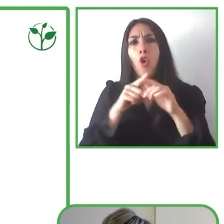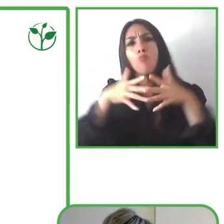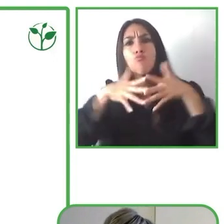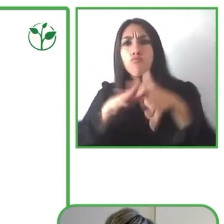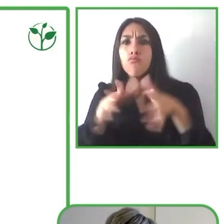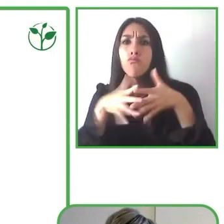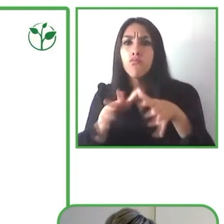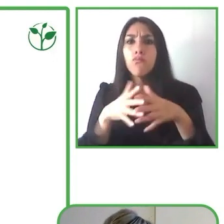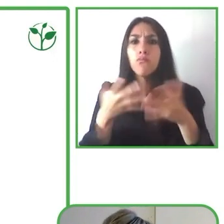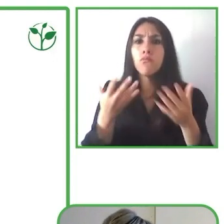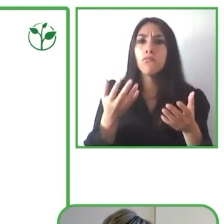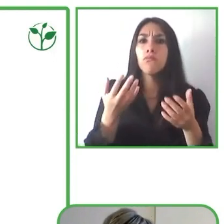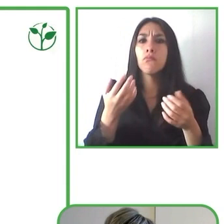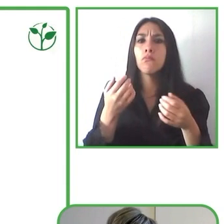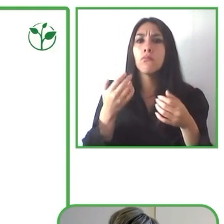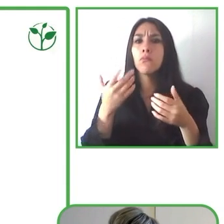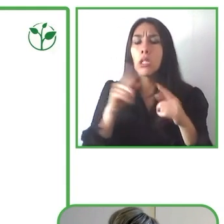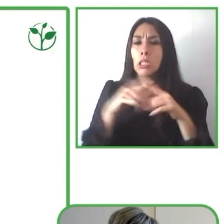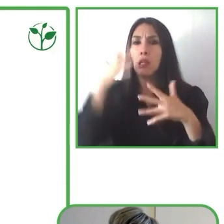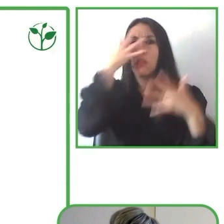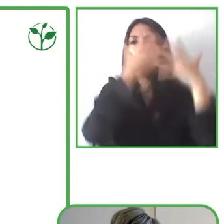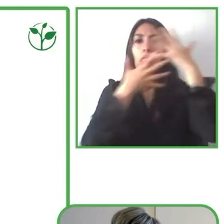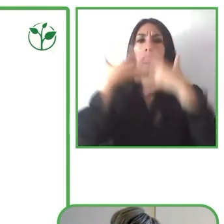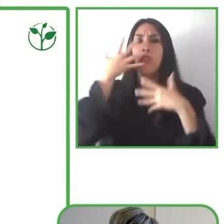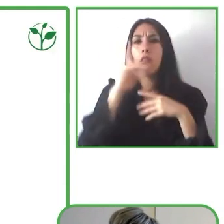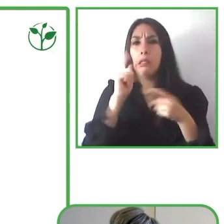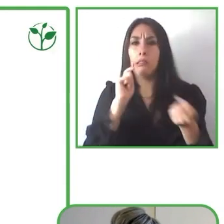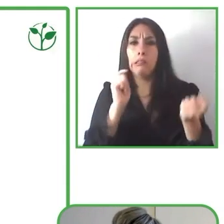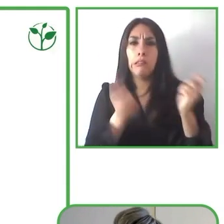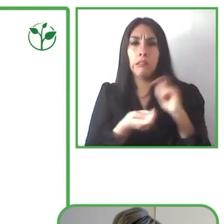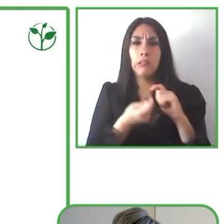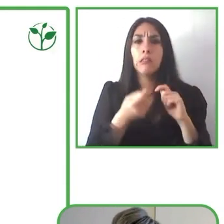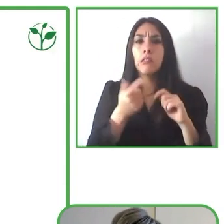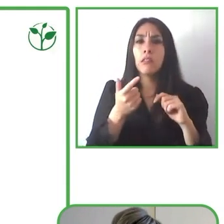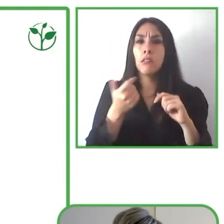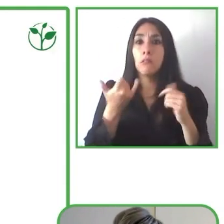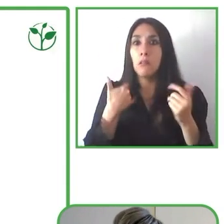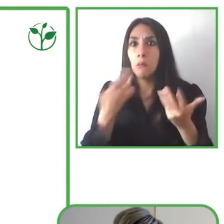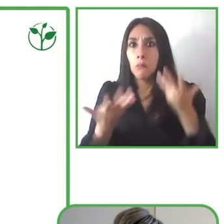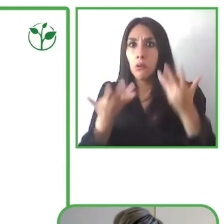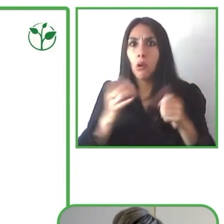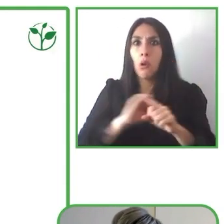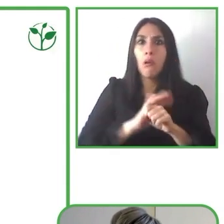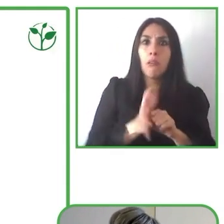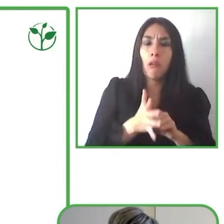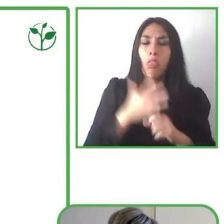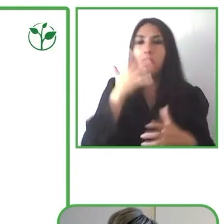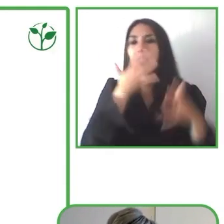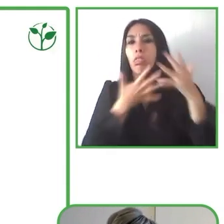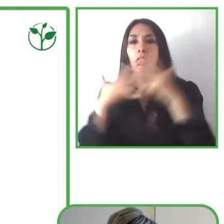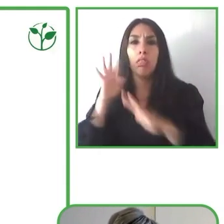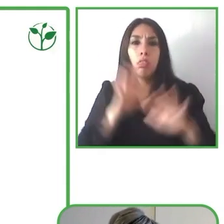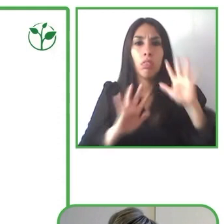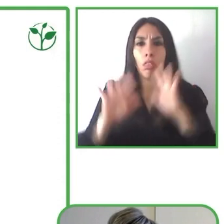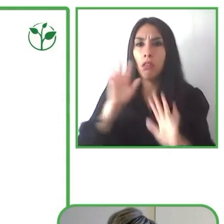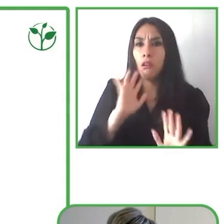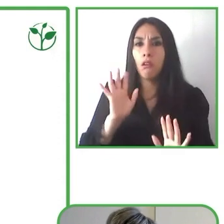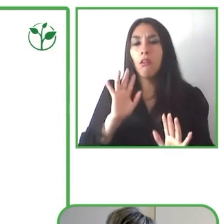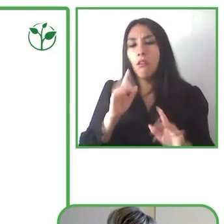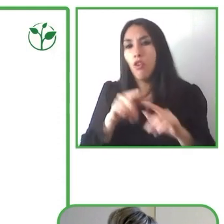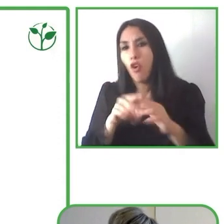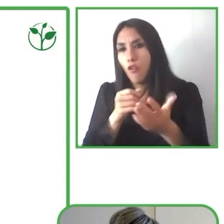COVID. Perdieron su autonomía y por lo tanto pasaron a ser víctimas de un nuevo